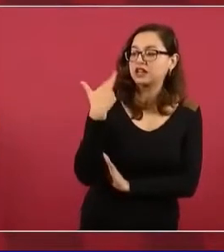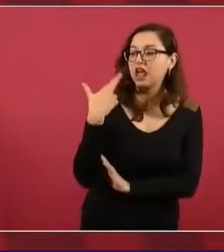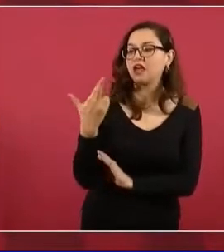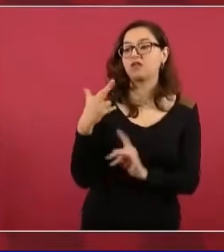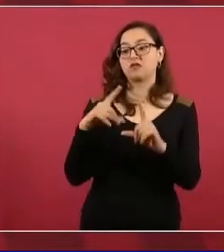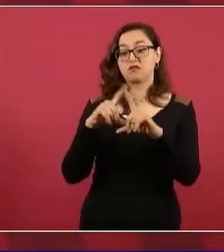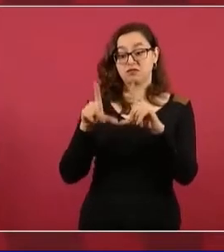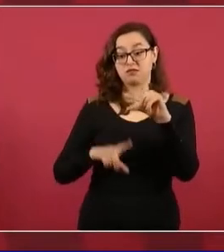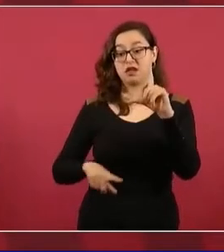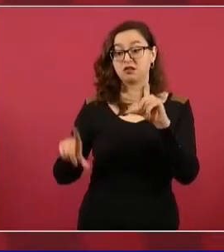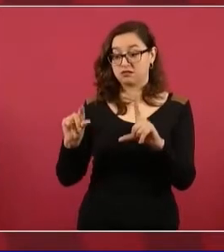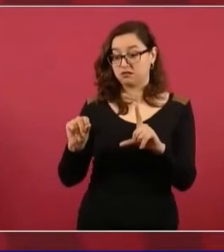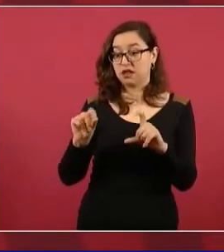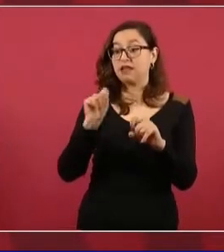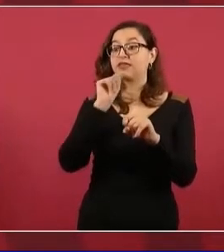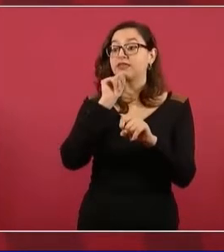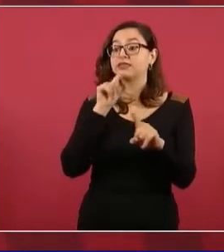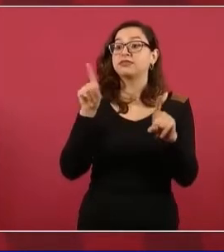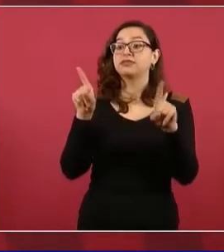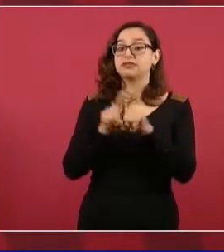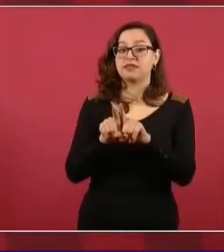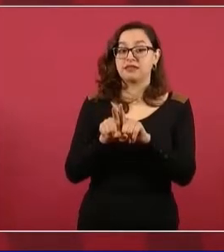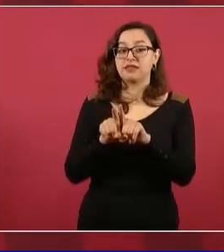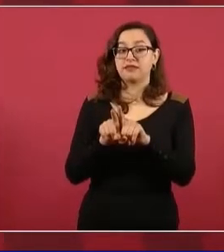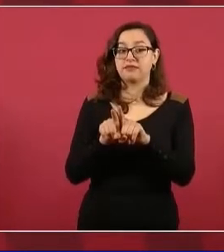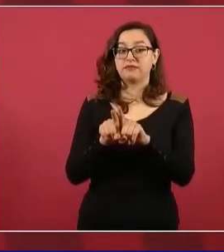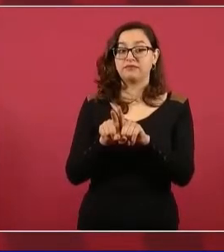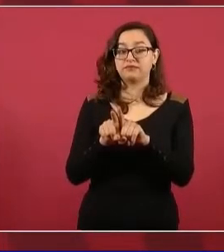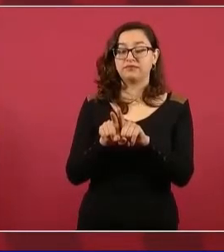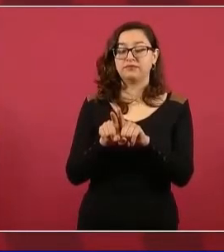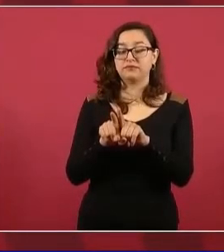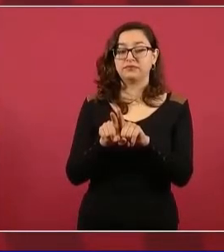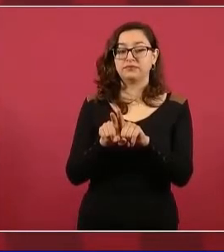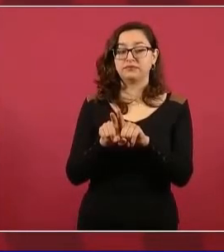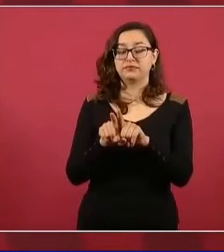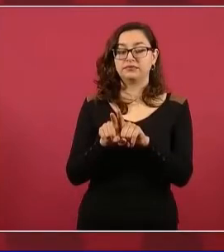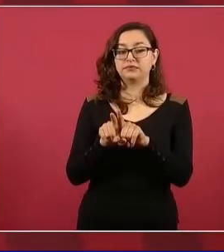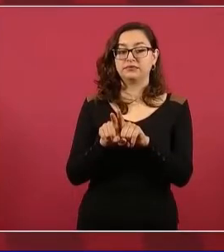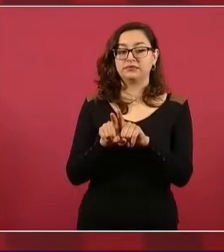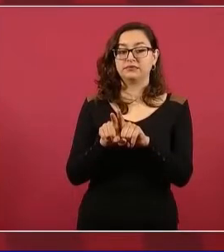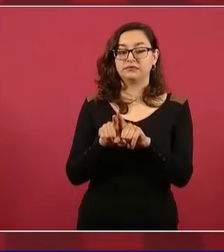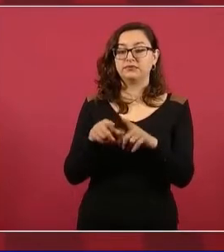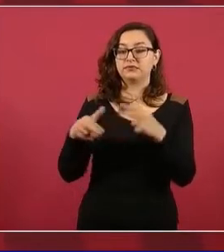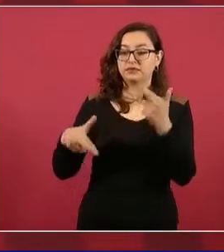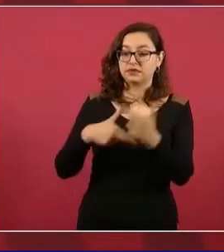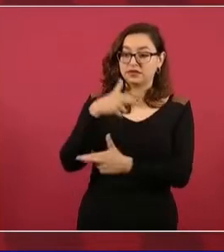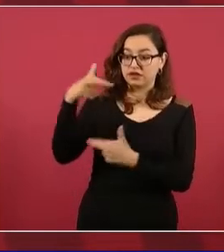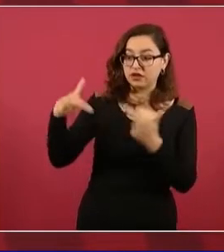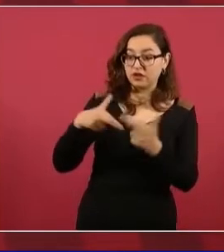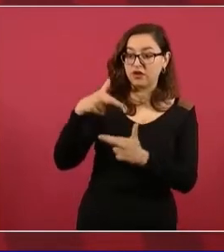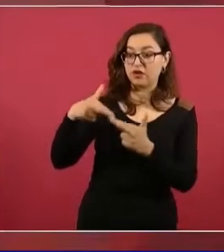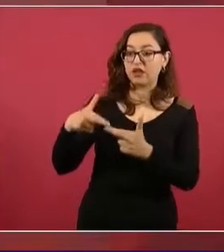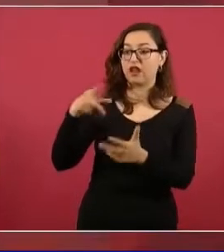casi todos los regionales,